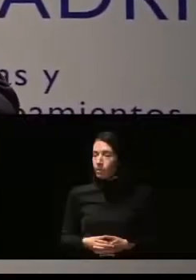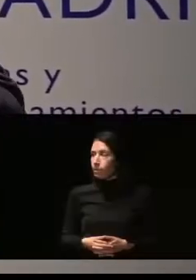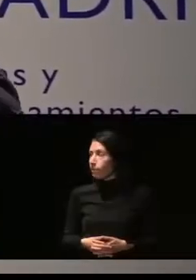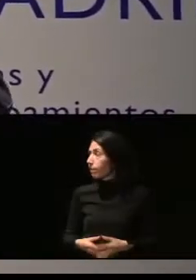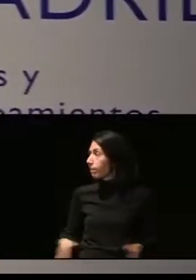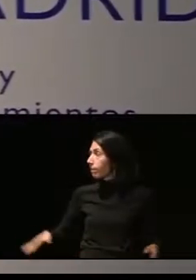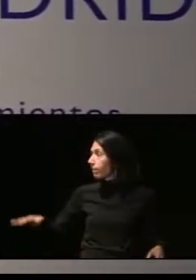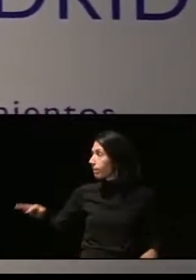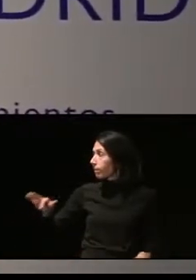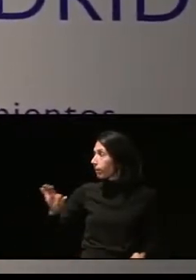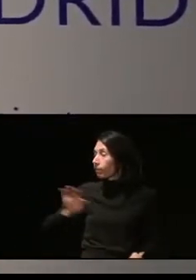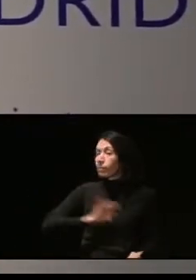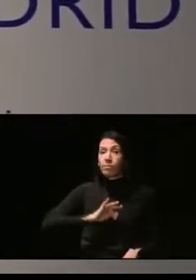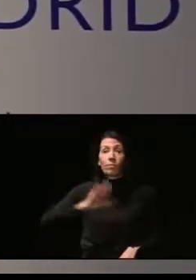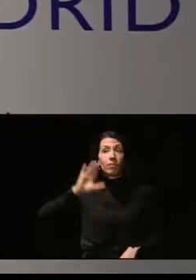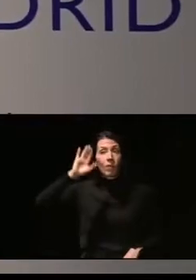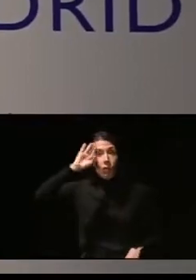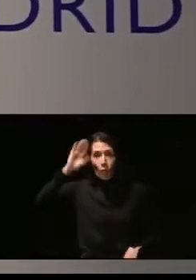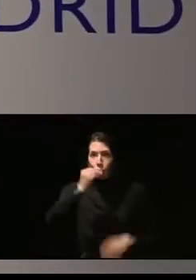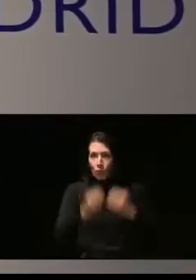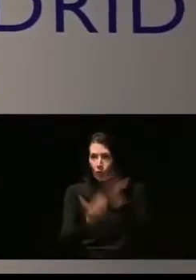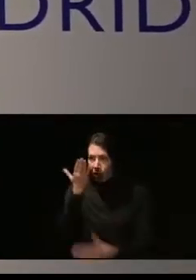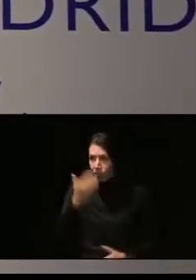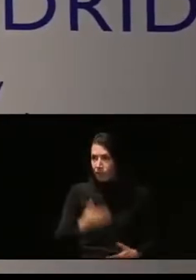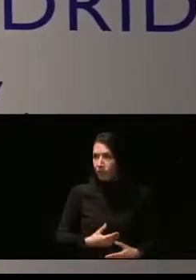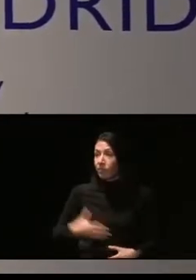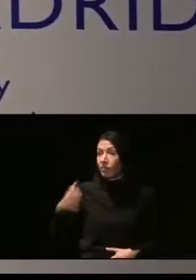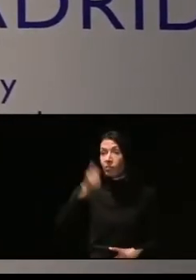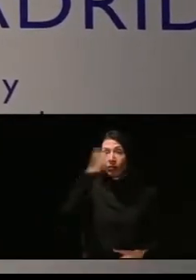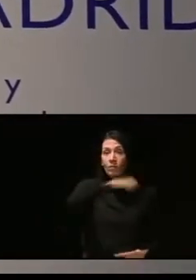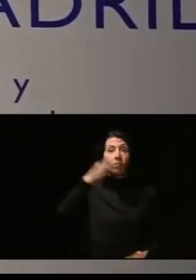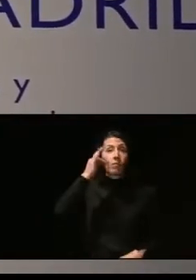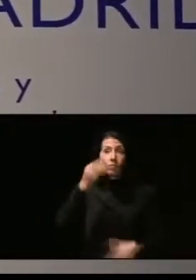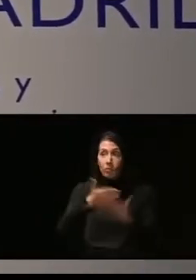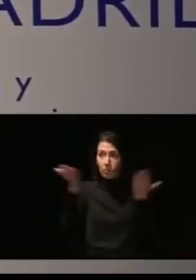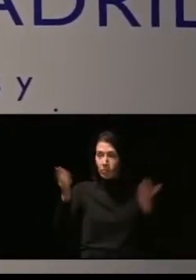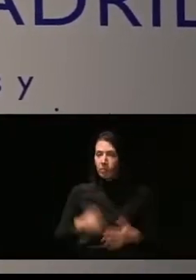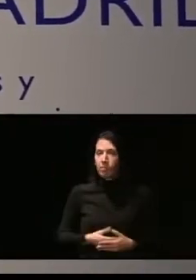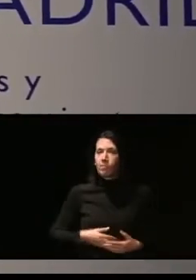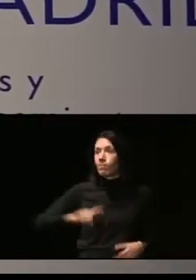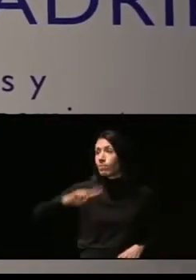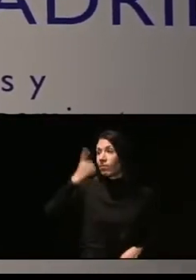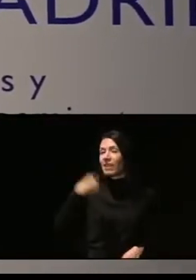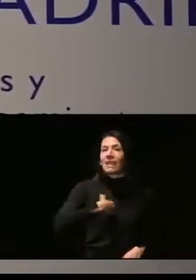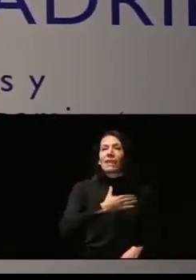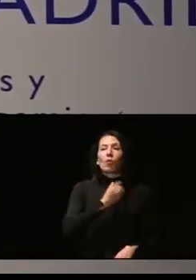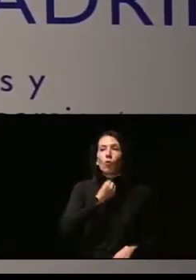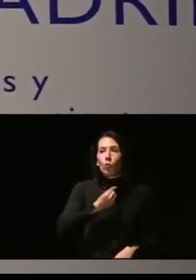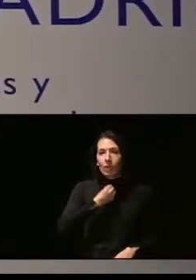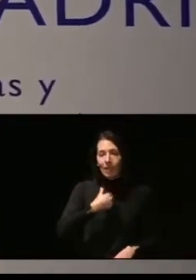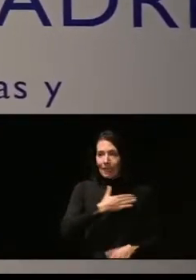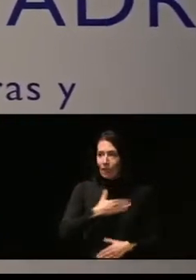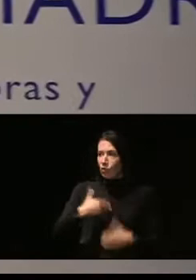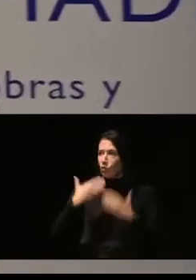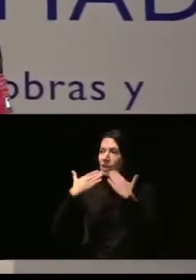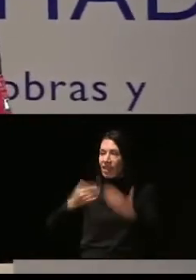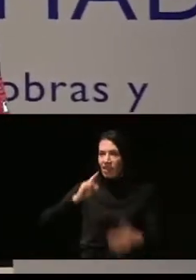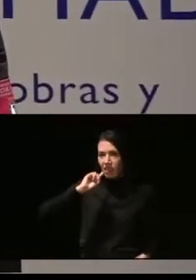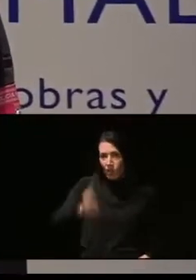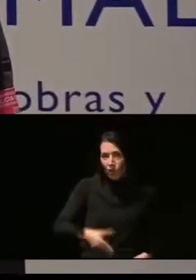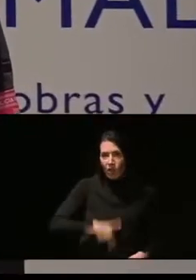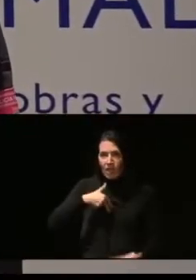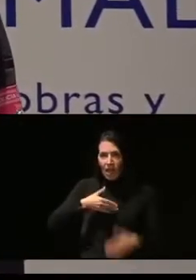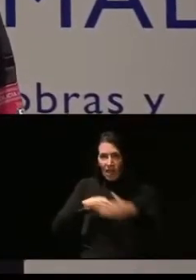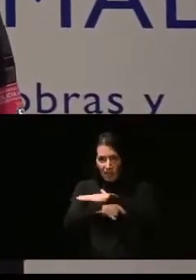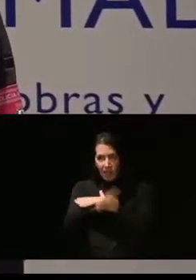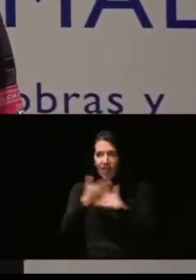Bueno, pues hola, buenos días a todas y todos. En primer lugar, me gustaría agradecer a la Dirección General de